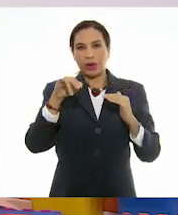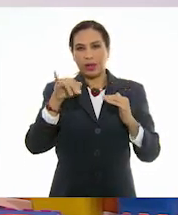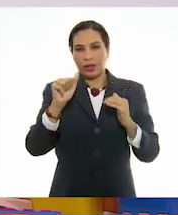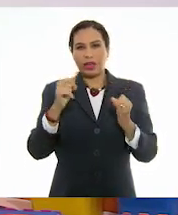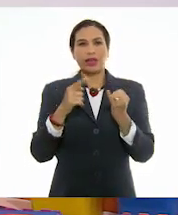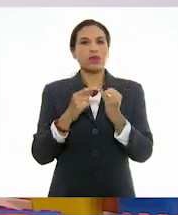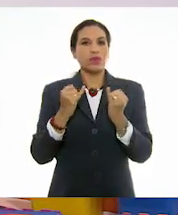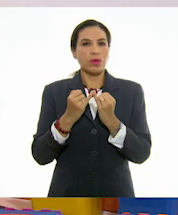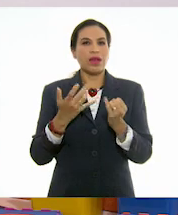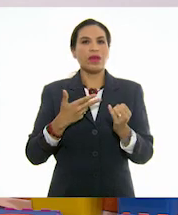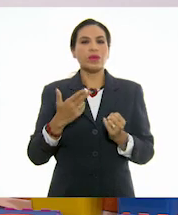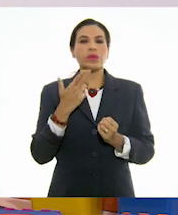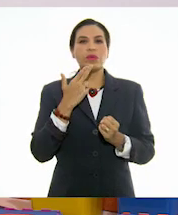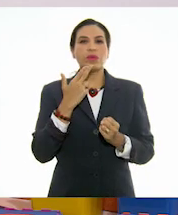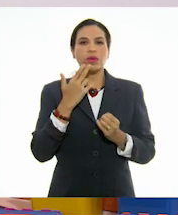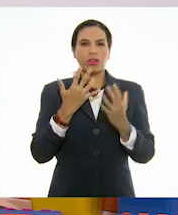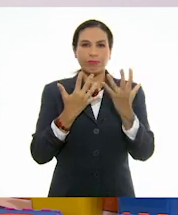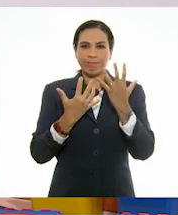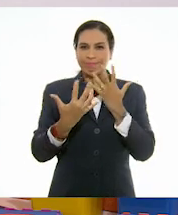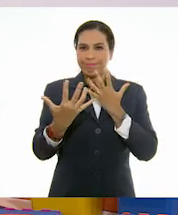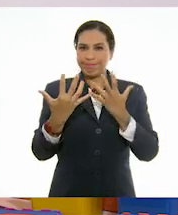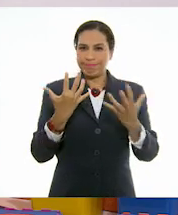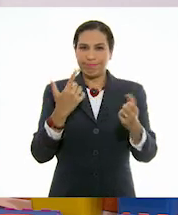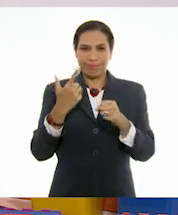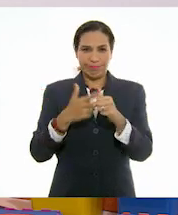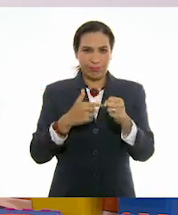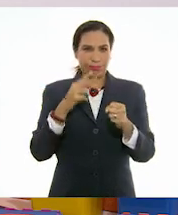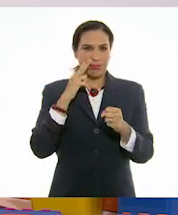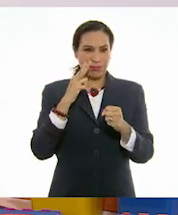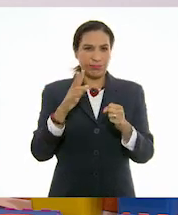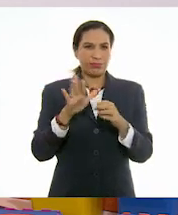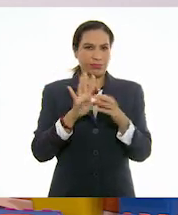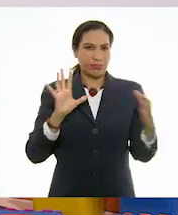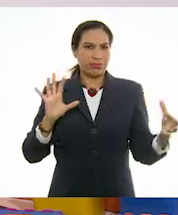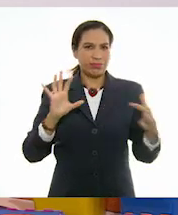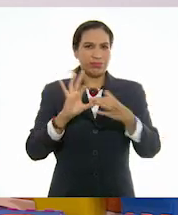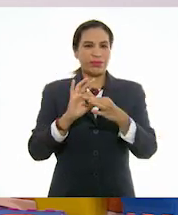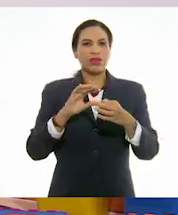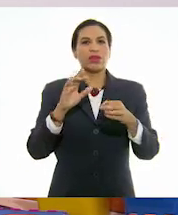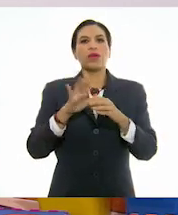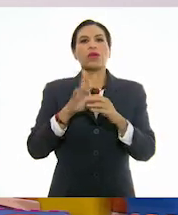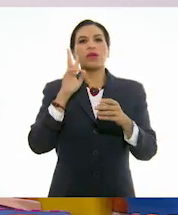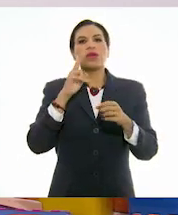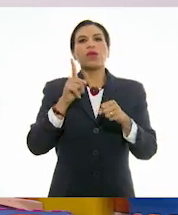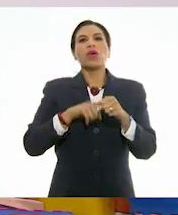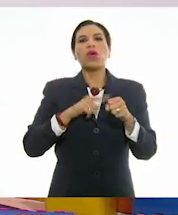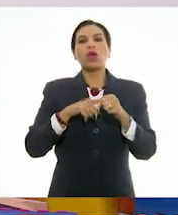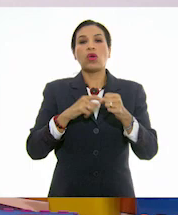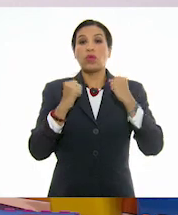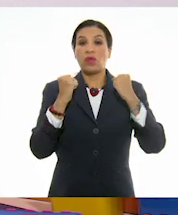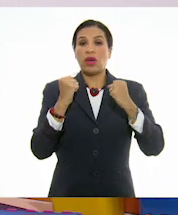también había utilizado el contraste. ¿Cierto? ¿Por qué? Porque había logrado mezclar colores fuertes, bueno, un color,